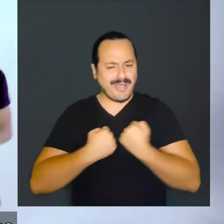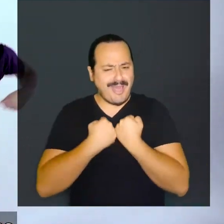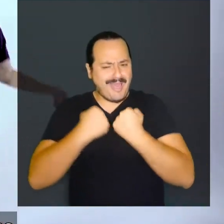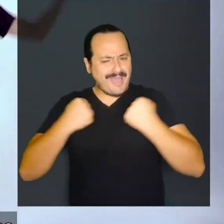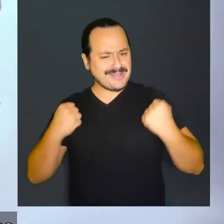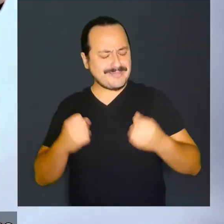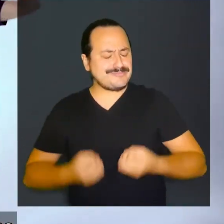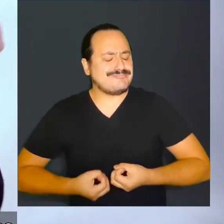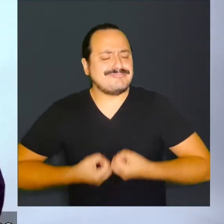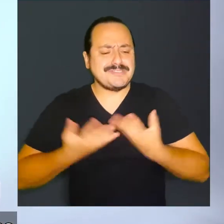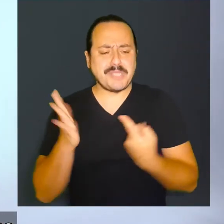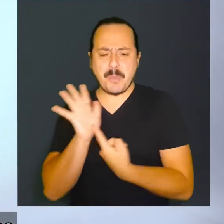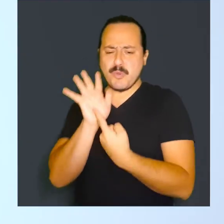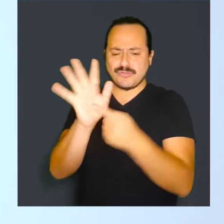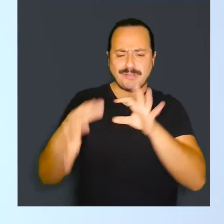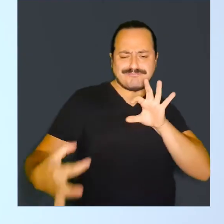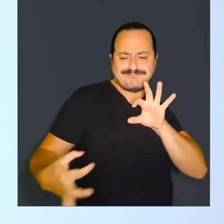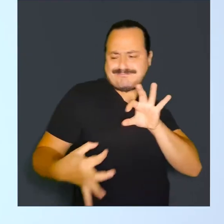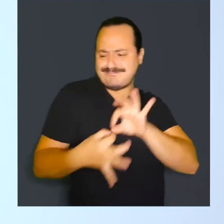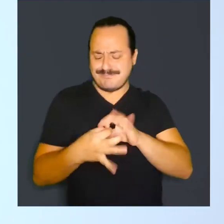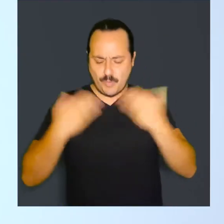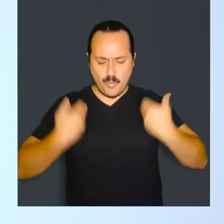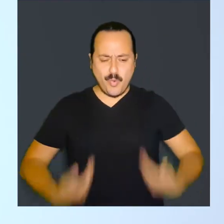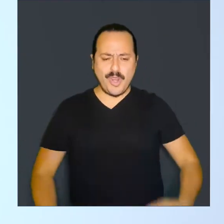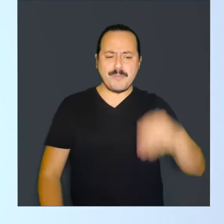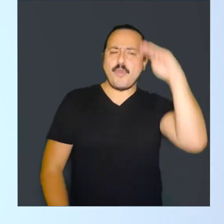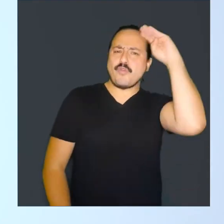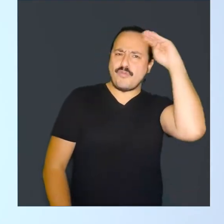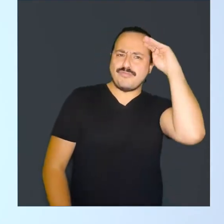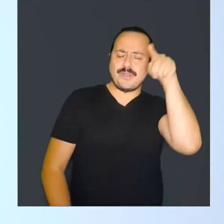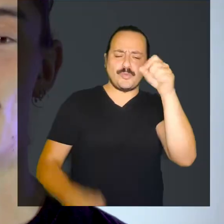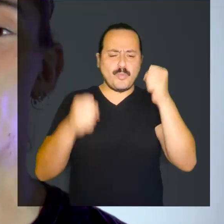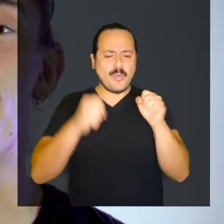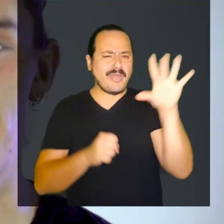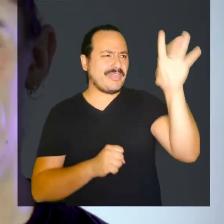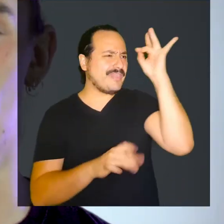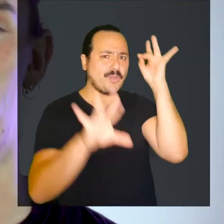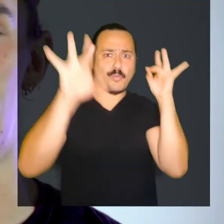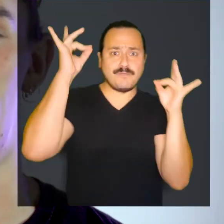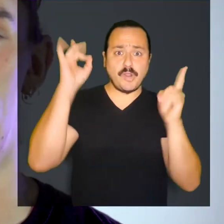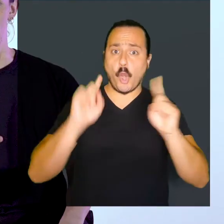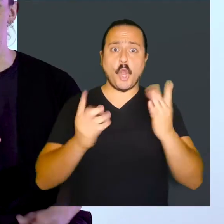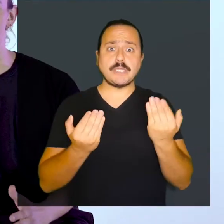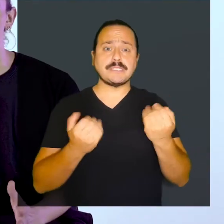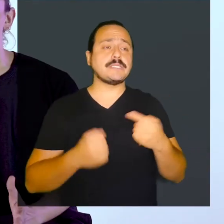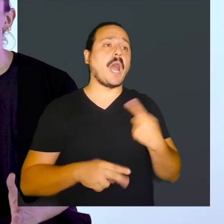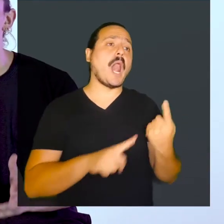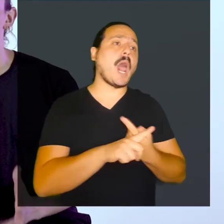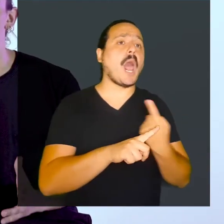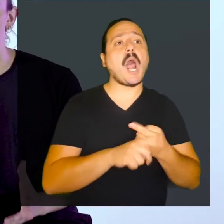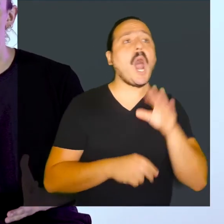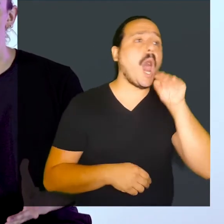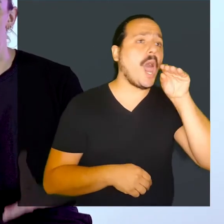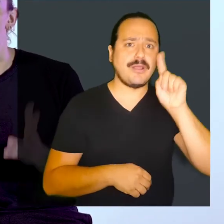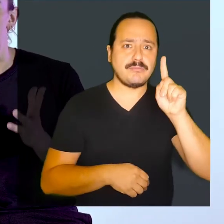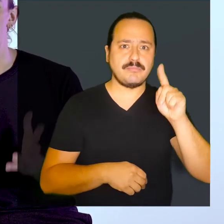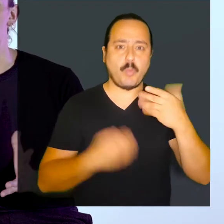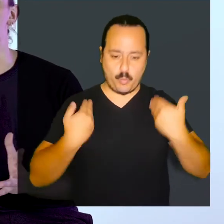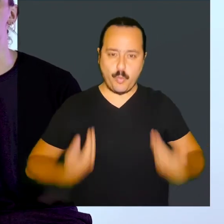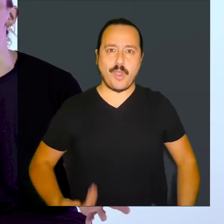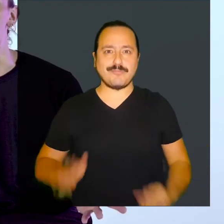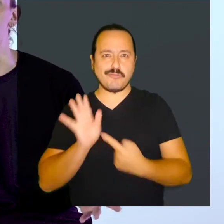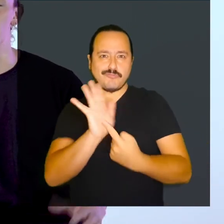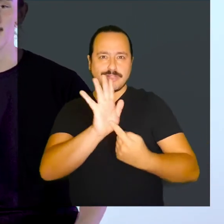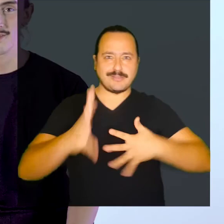posibilidades que nos entrega nuestro cuerpo Y atrévete a expresar y comunicar con él Confía en tu cuerpo Ya vas a ver que muchas veces las